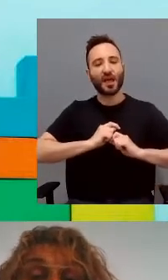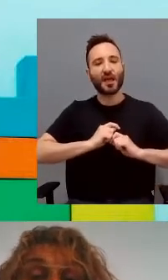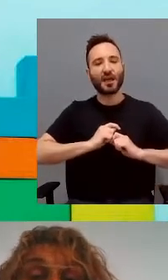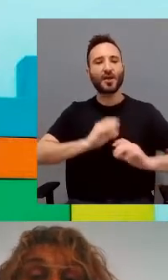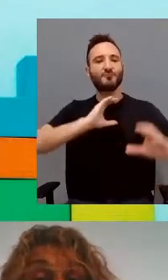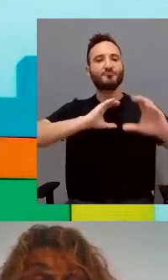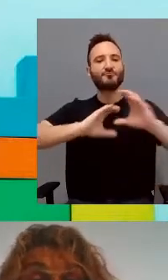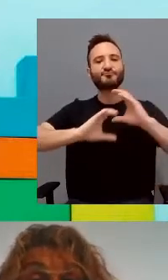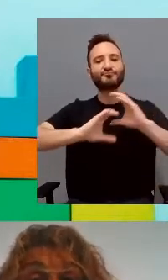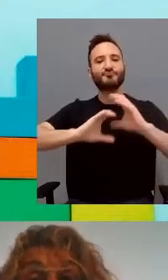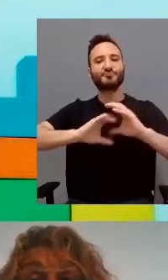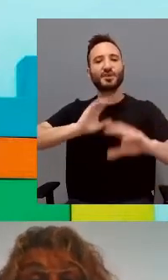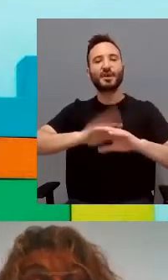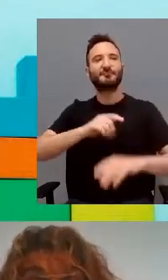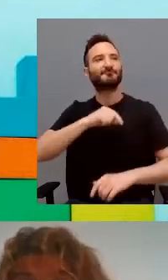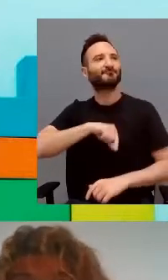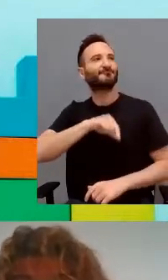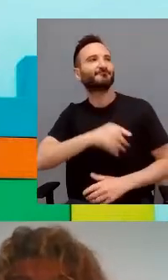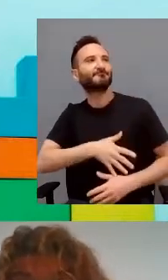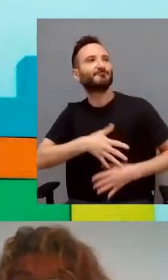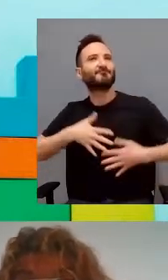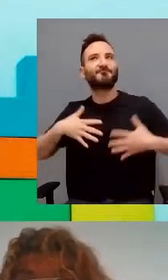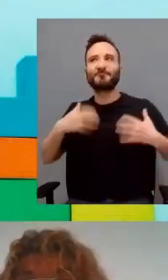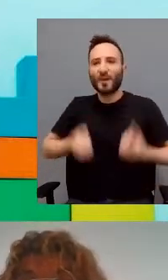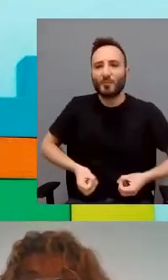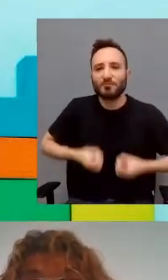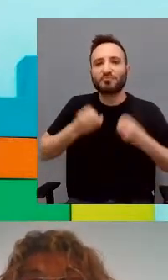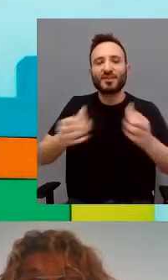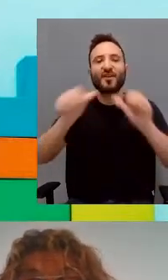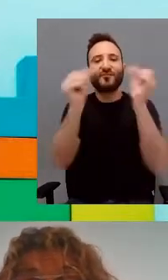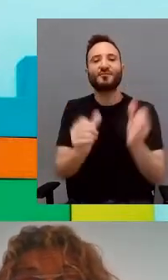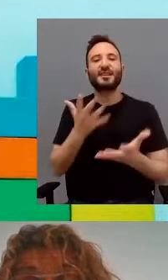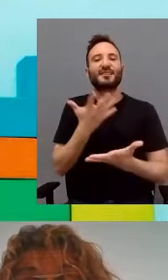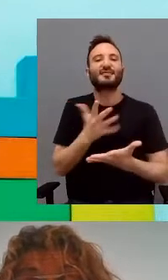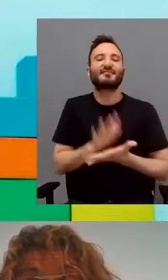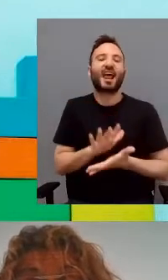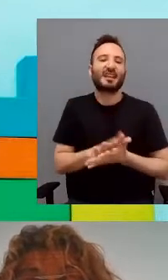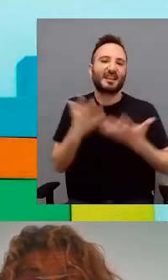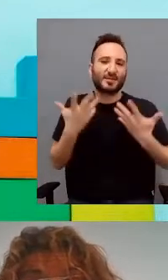comunicación de sus sensaciones de una manera mucho más relajada.